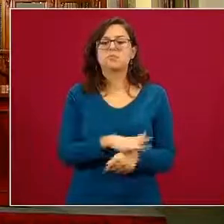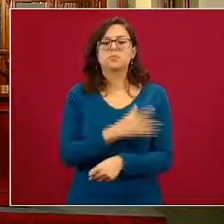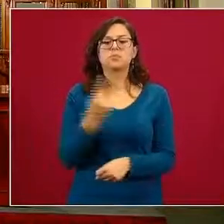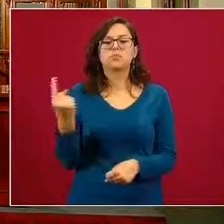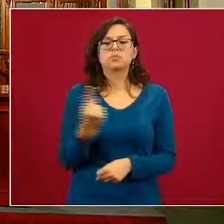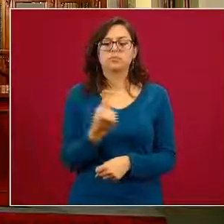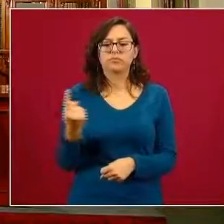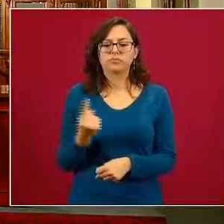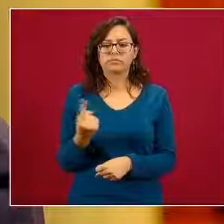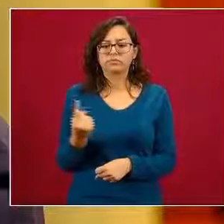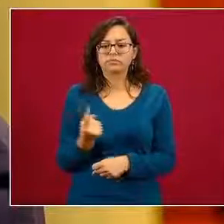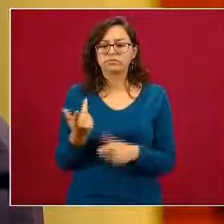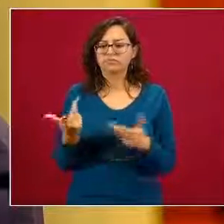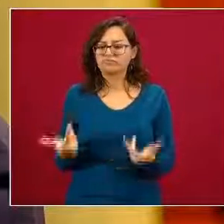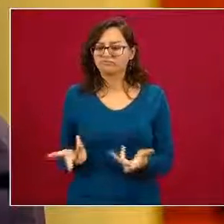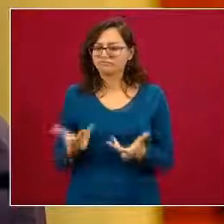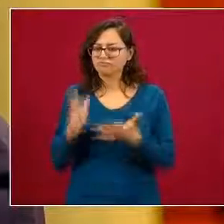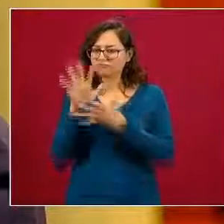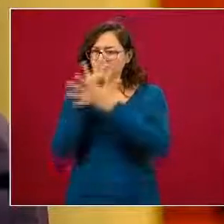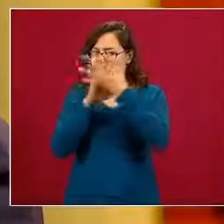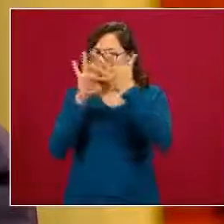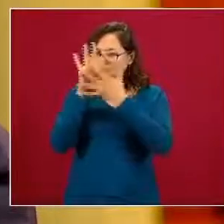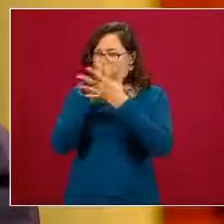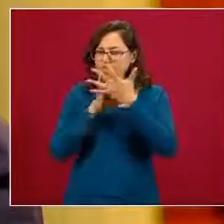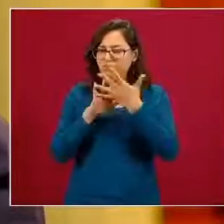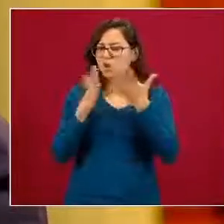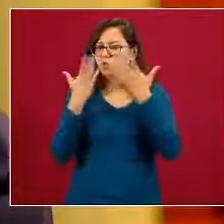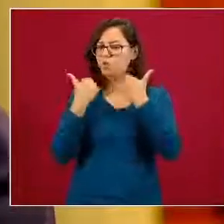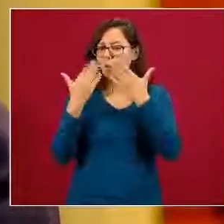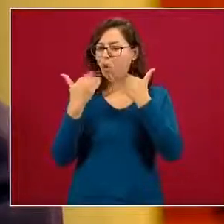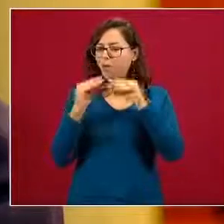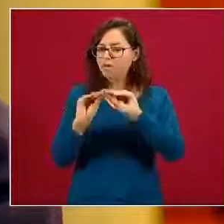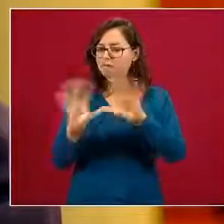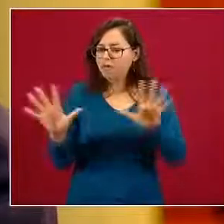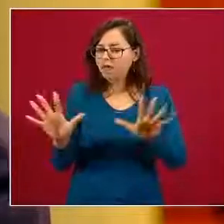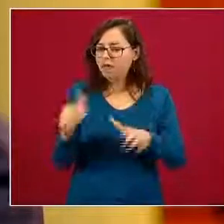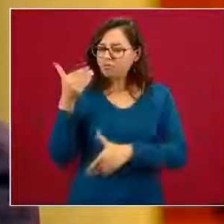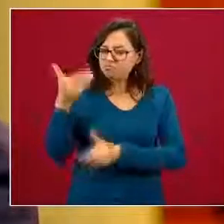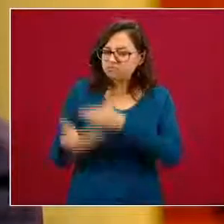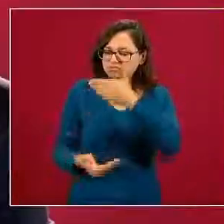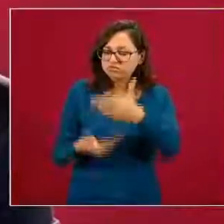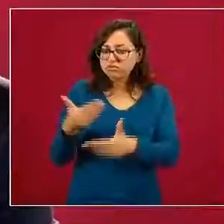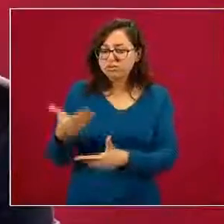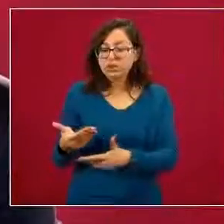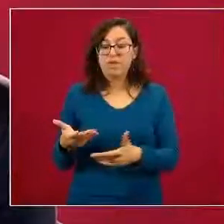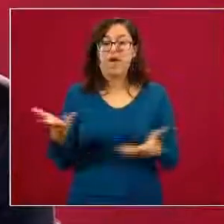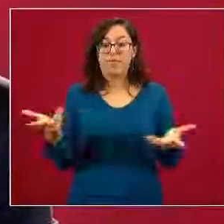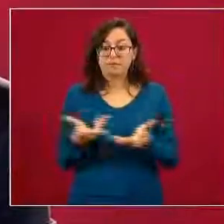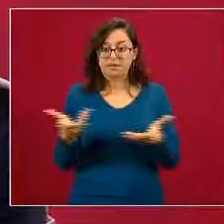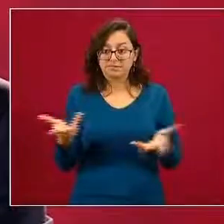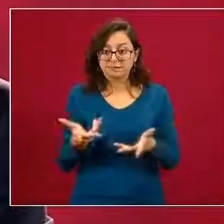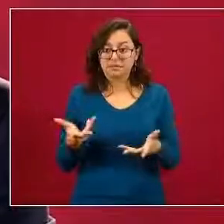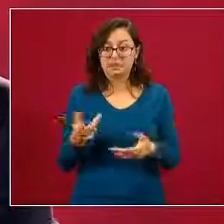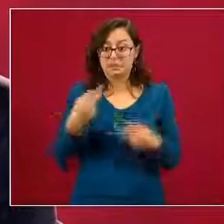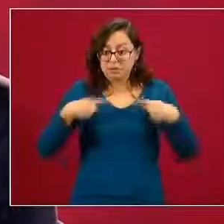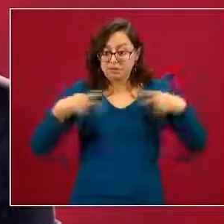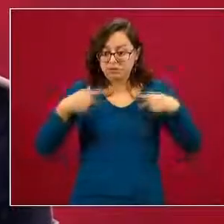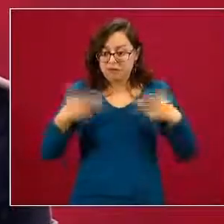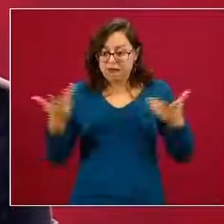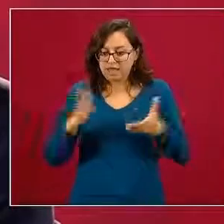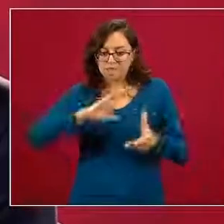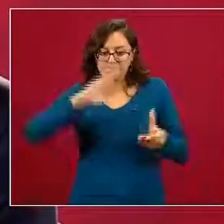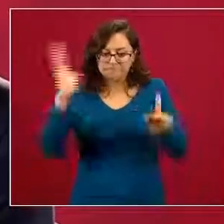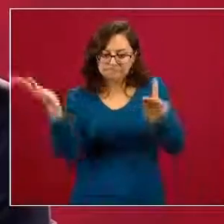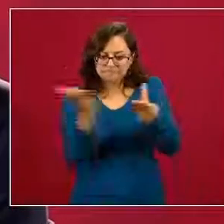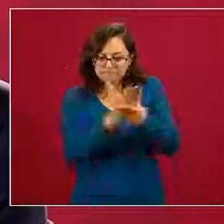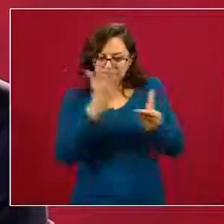la poca claridad en la que ocurren múltiples procesos hay procesos manuales de incorporación de expedientes de